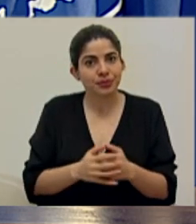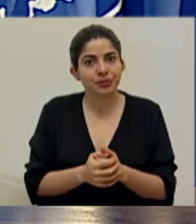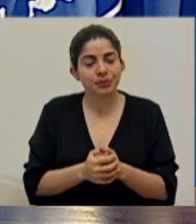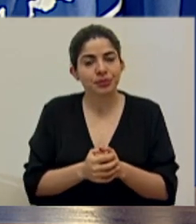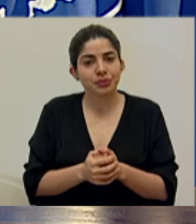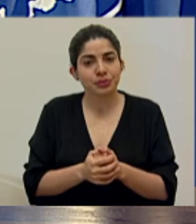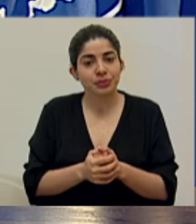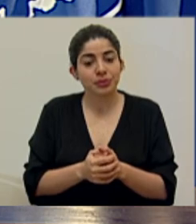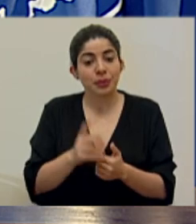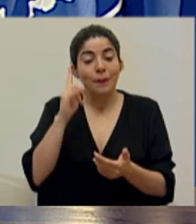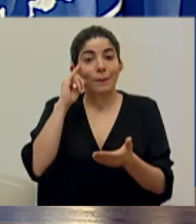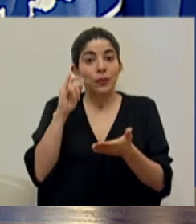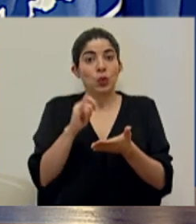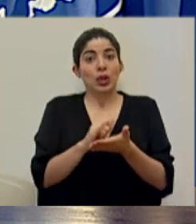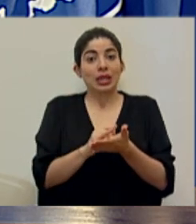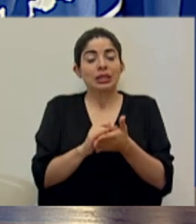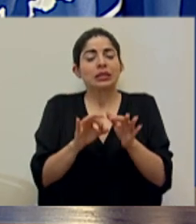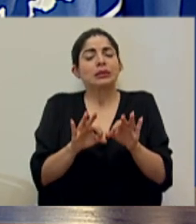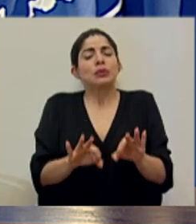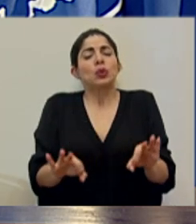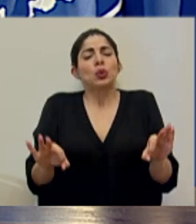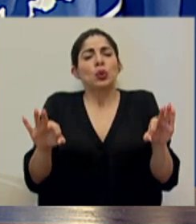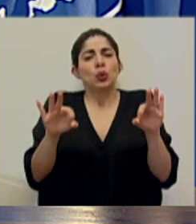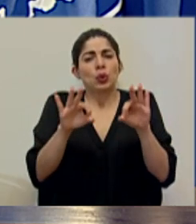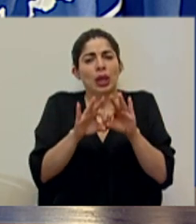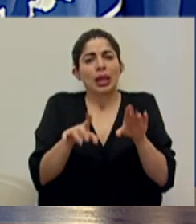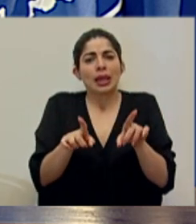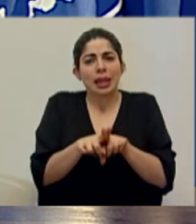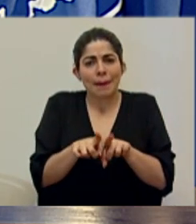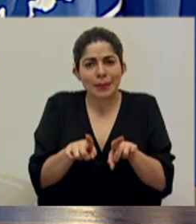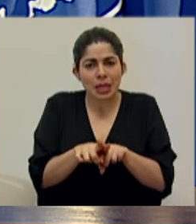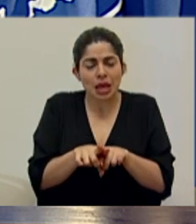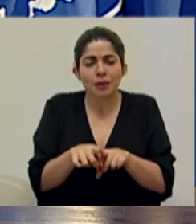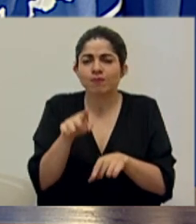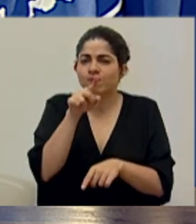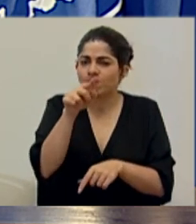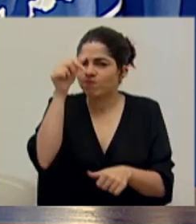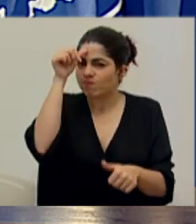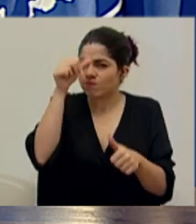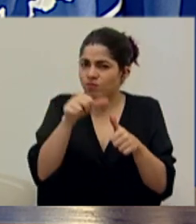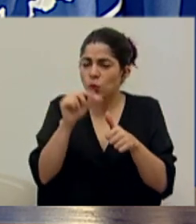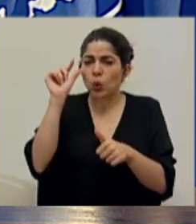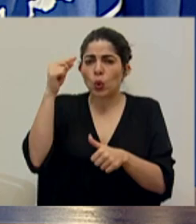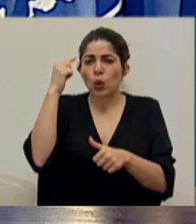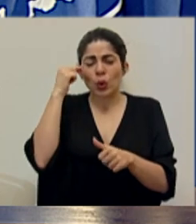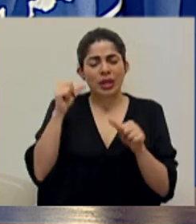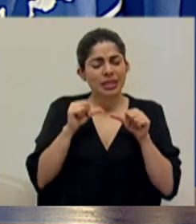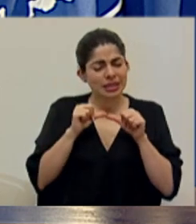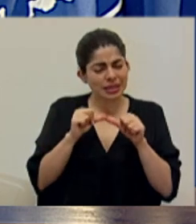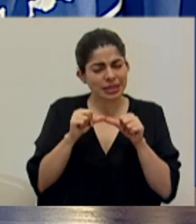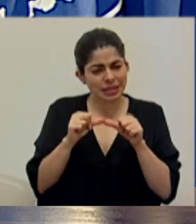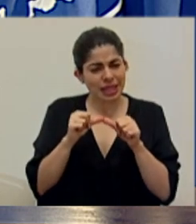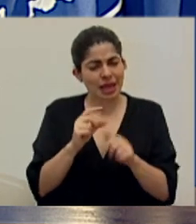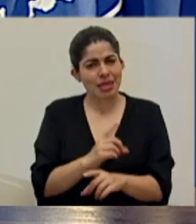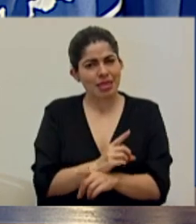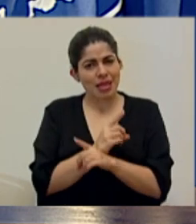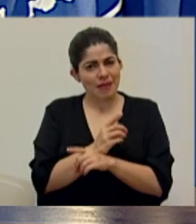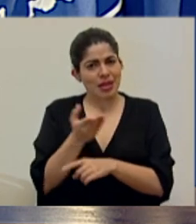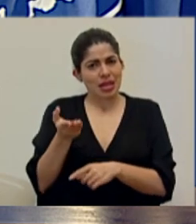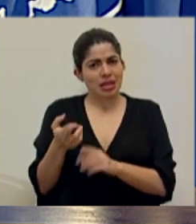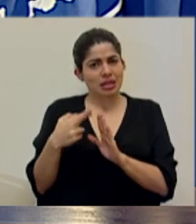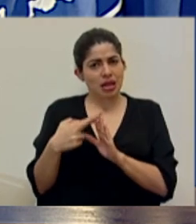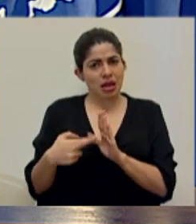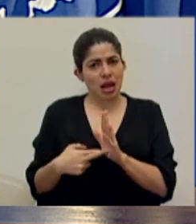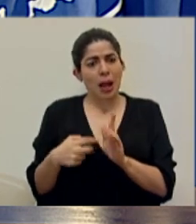En este sentido, es muy importante, además, tener presente que el gobierno va a seguir defendiendo esta medida y